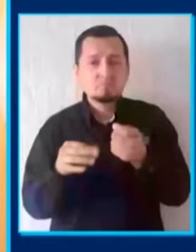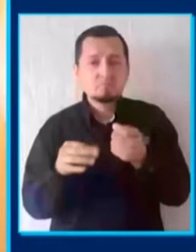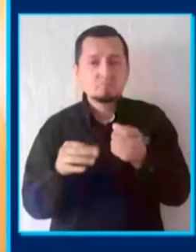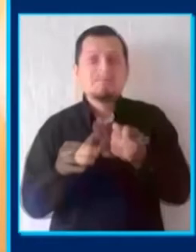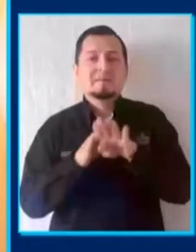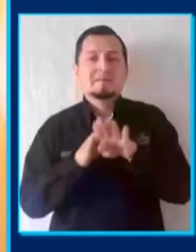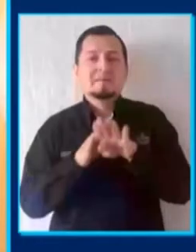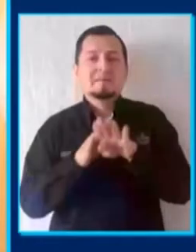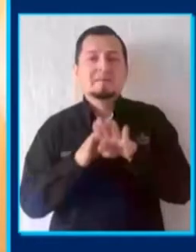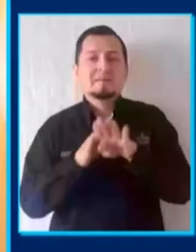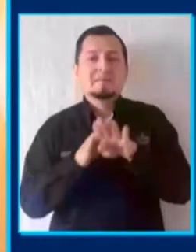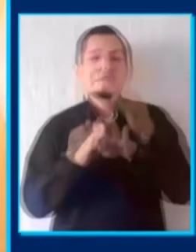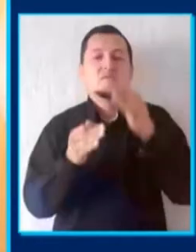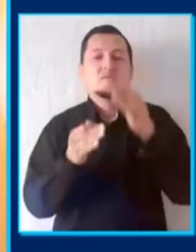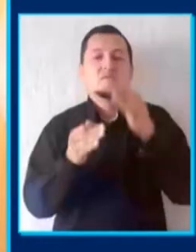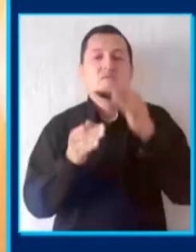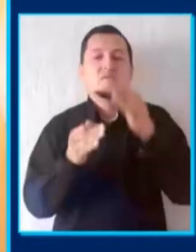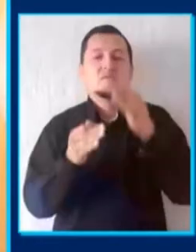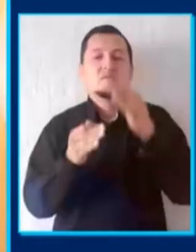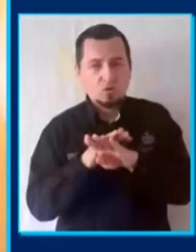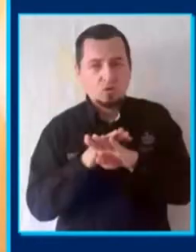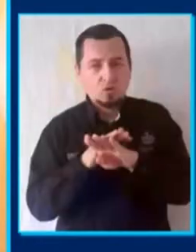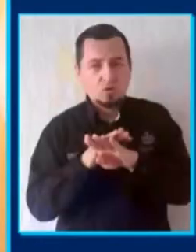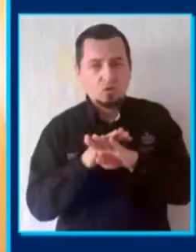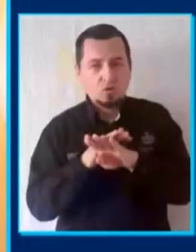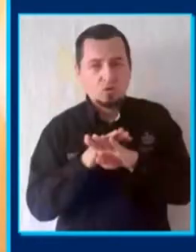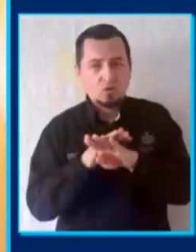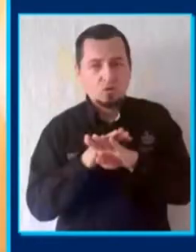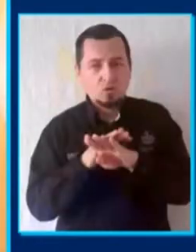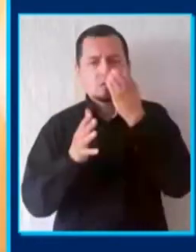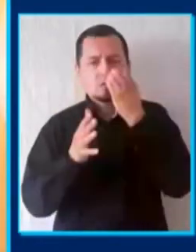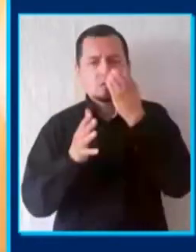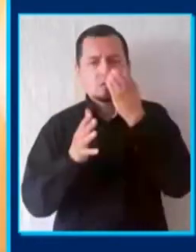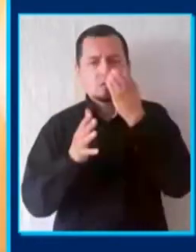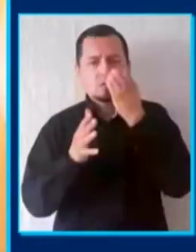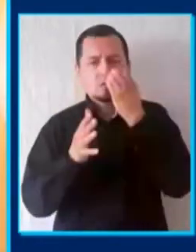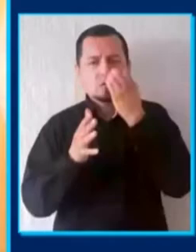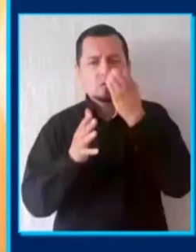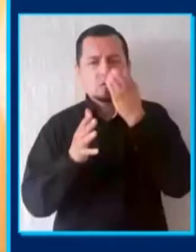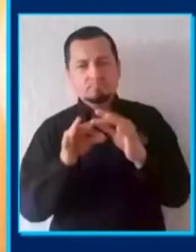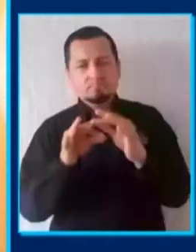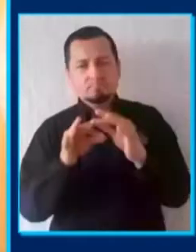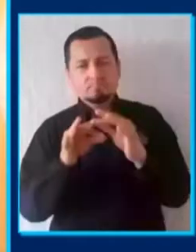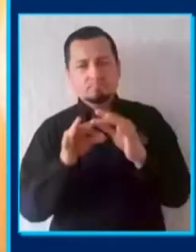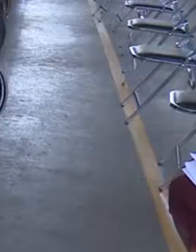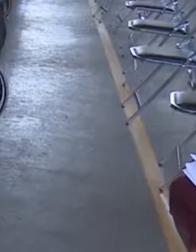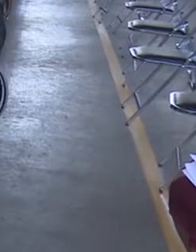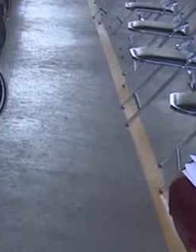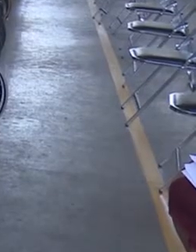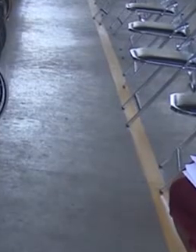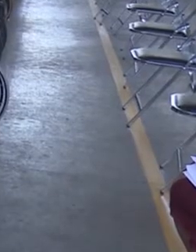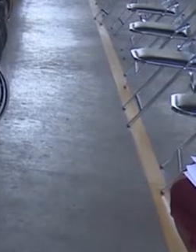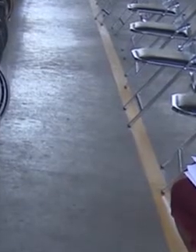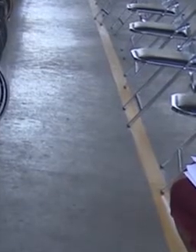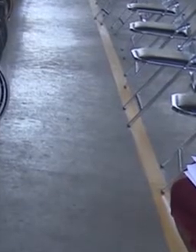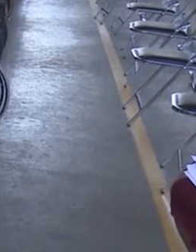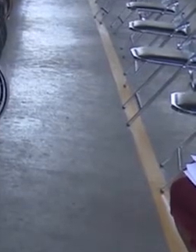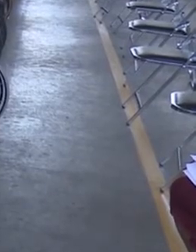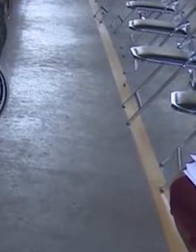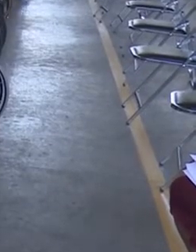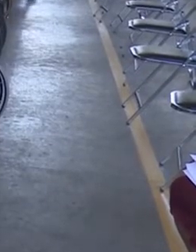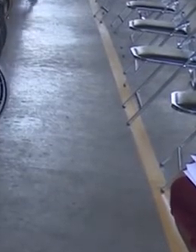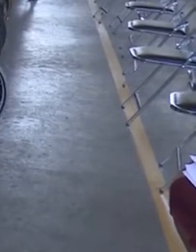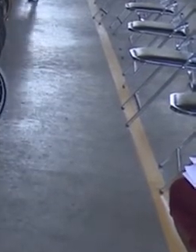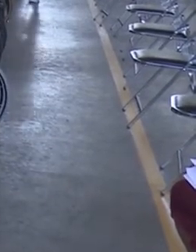El Centro Cultural Universitario de la UDG será módulo de vacunación contra el COVID-19 para las trabajadoras y